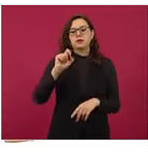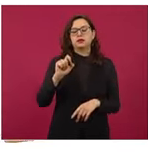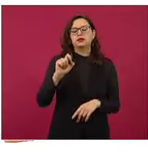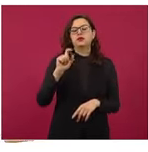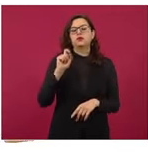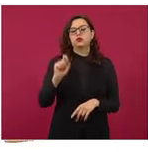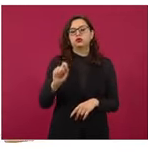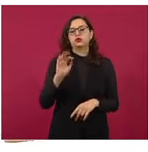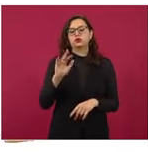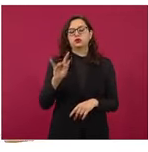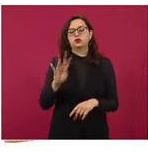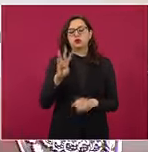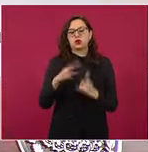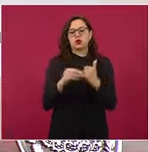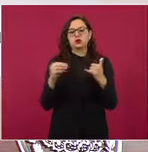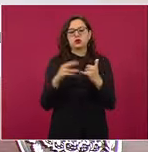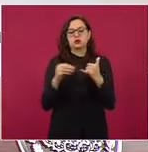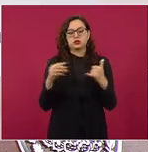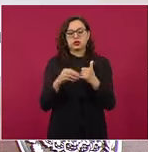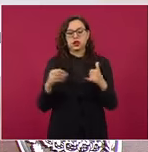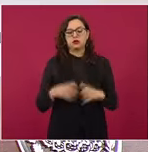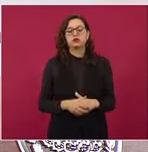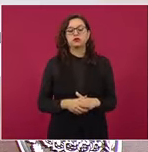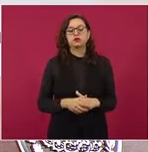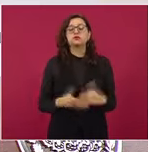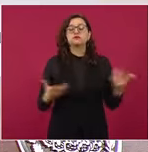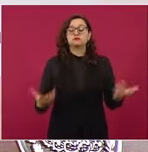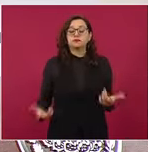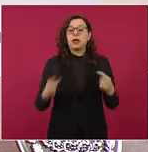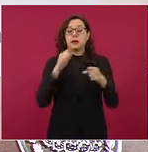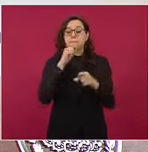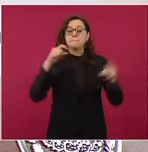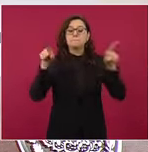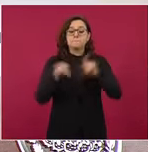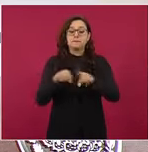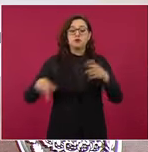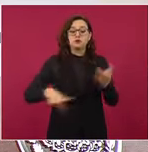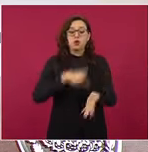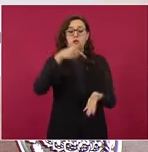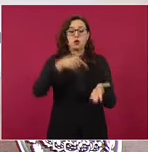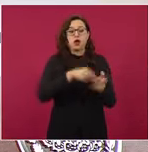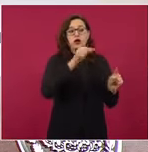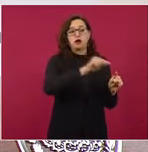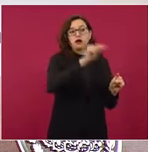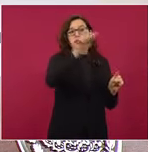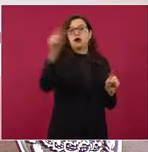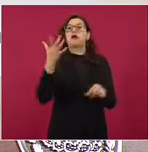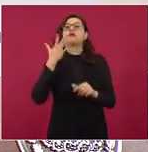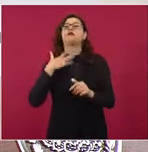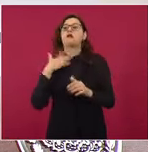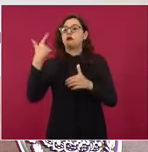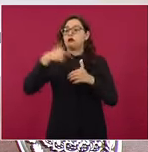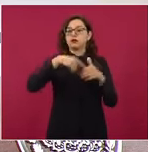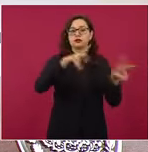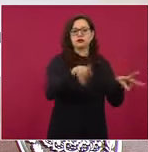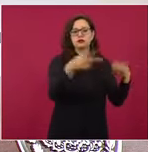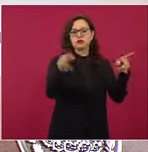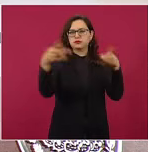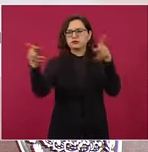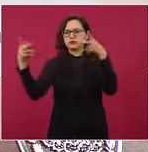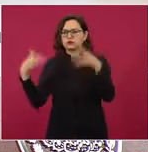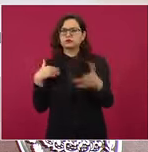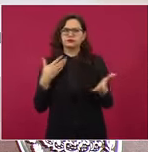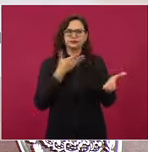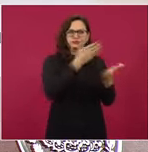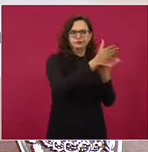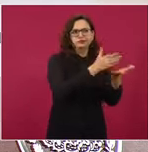centavos. Y en el tema de las verificaciones a las gasolineras, que seguimos recibiendo las denuncias